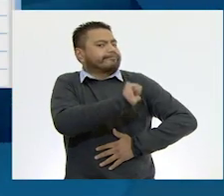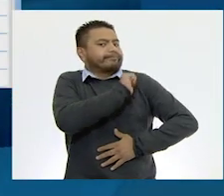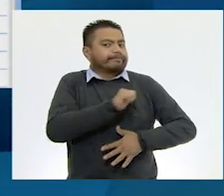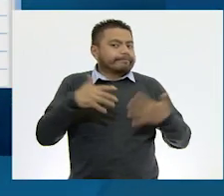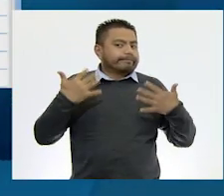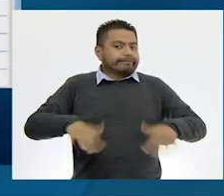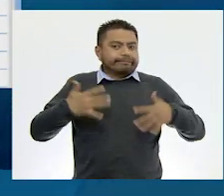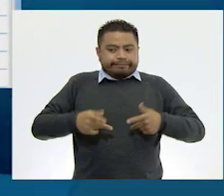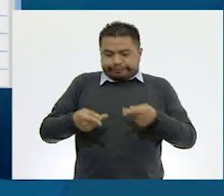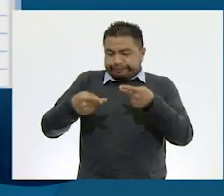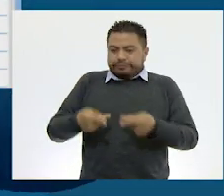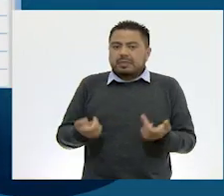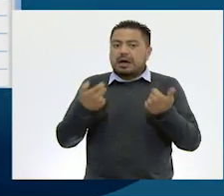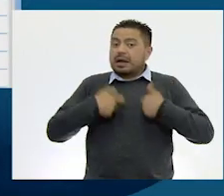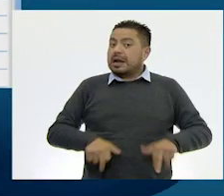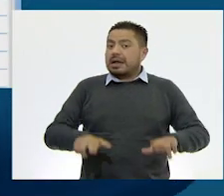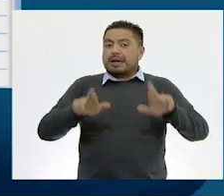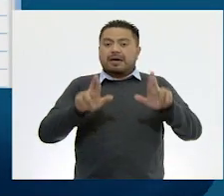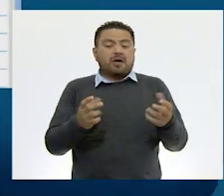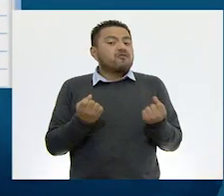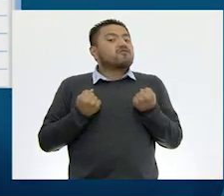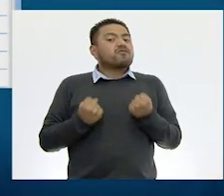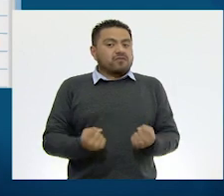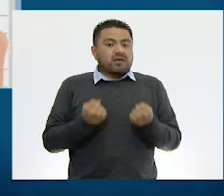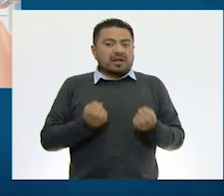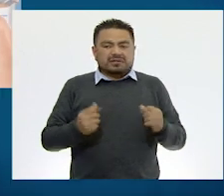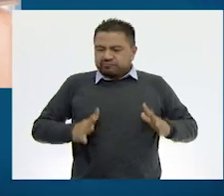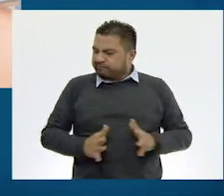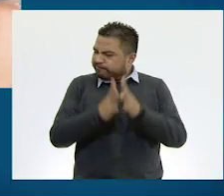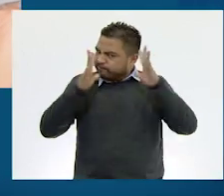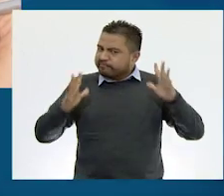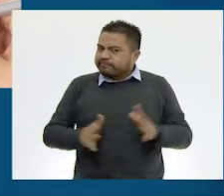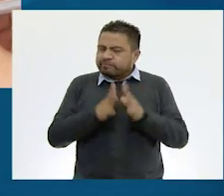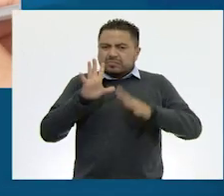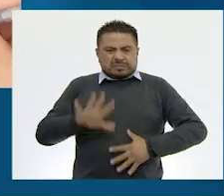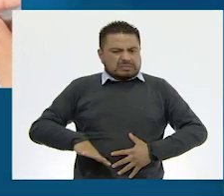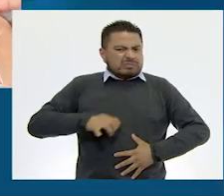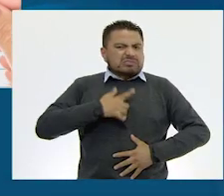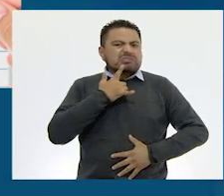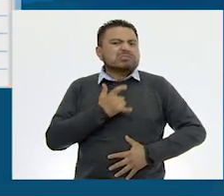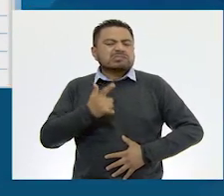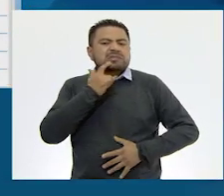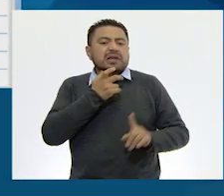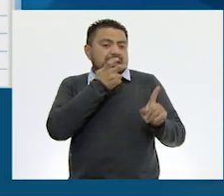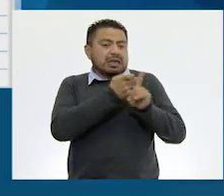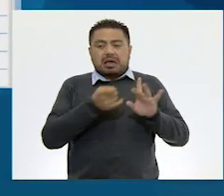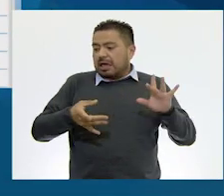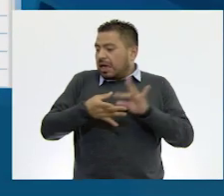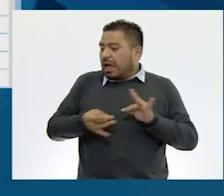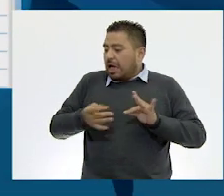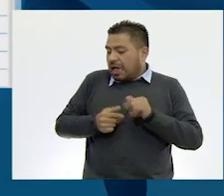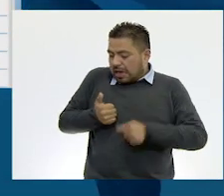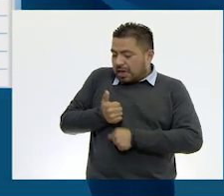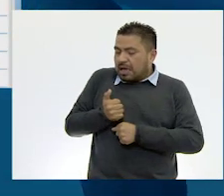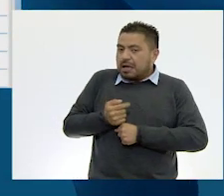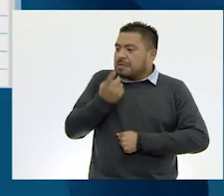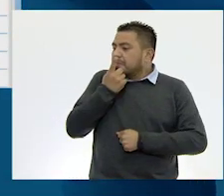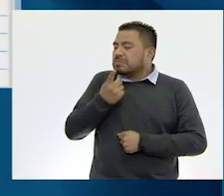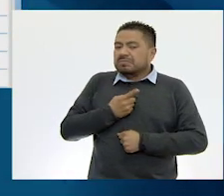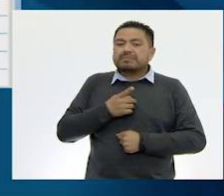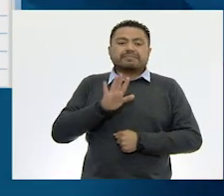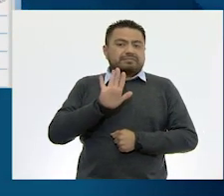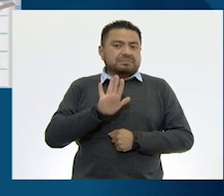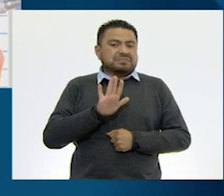porque representa la fuerza, la guerra y el coraje. Es lo que me cuenta mi abuelo, aunque